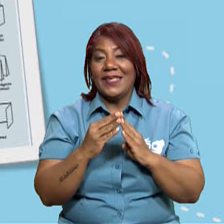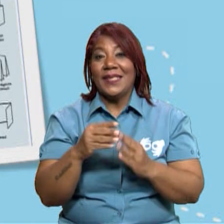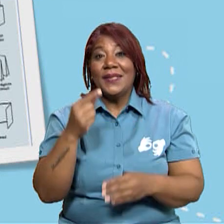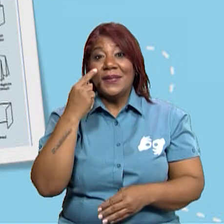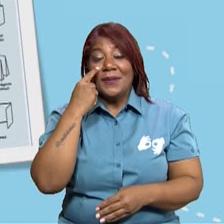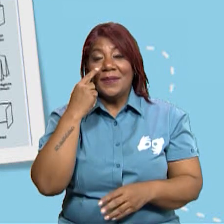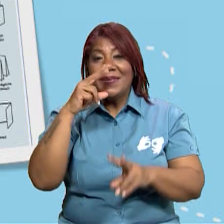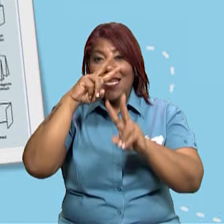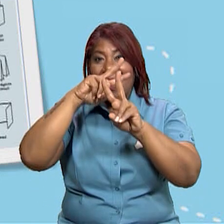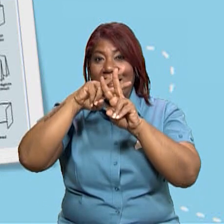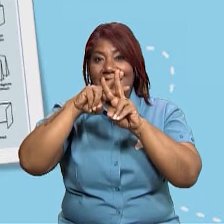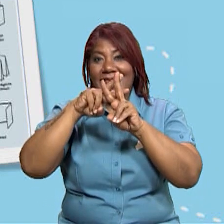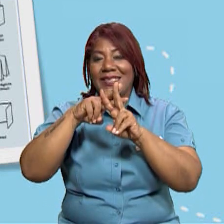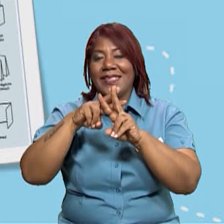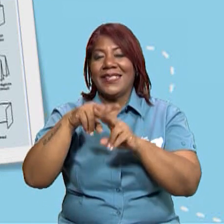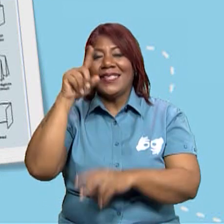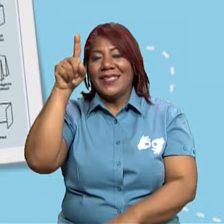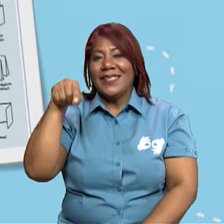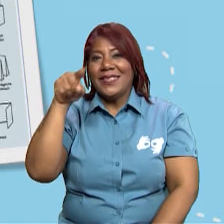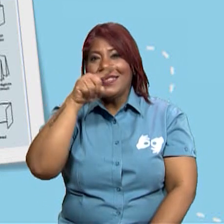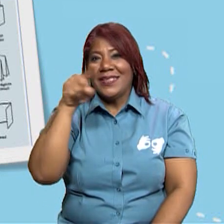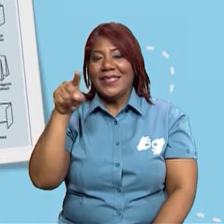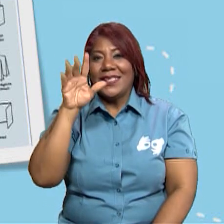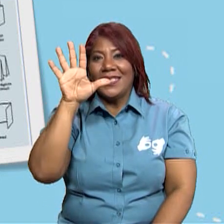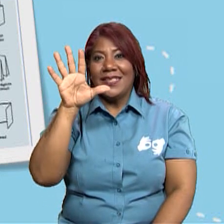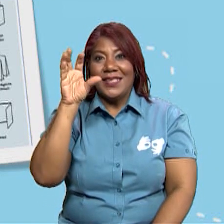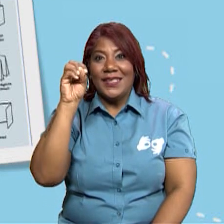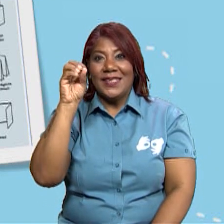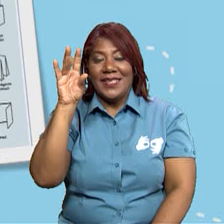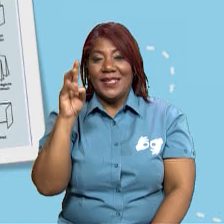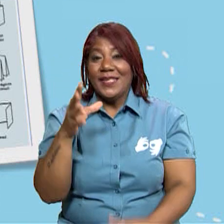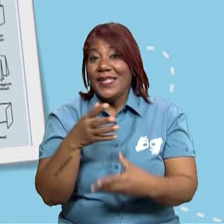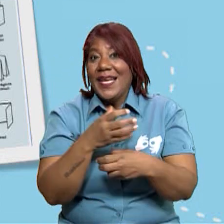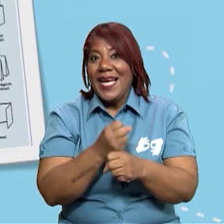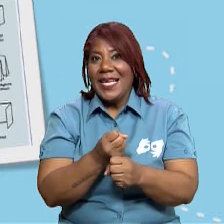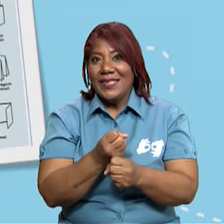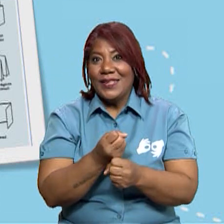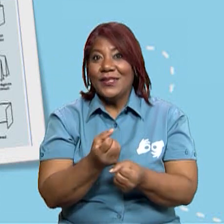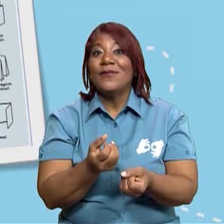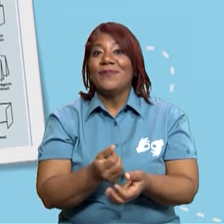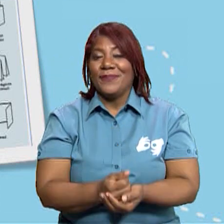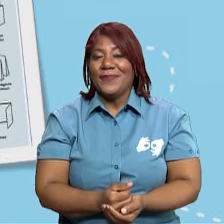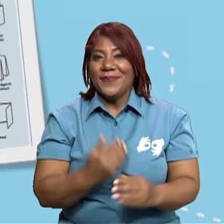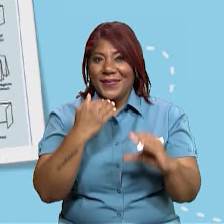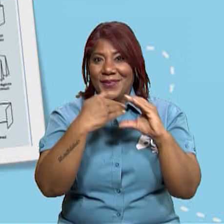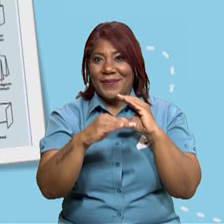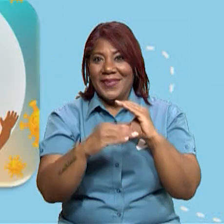hashtag Estrella507. Te invito a que lo hagas y que no los compartas.